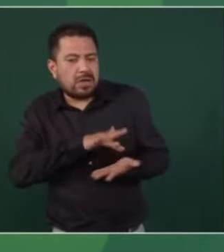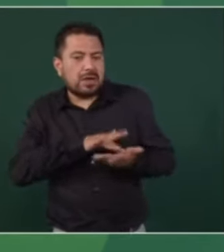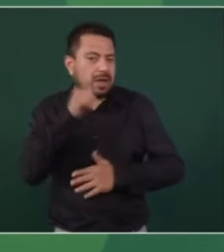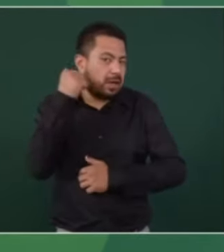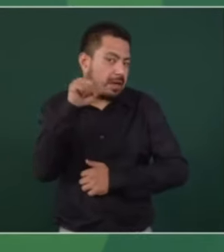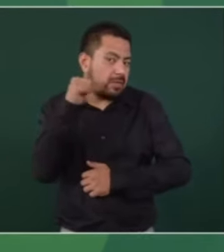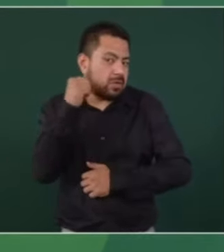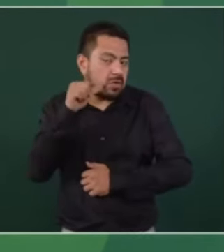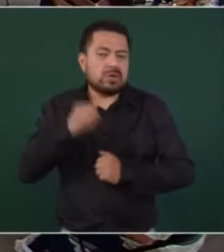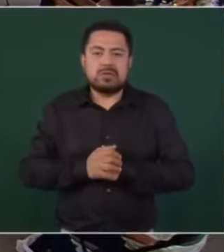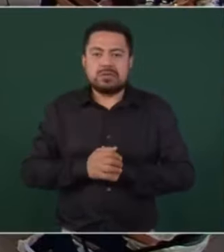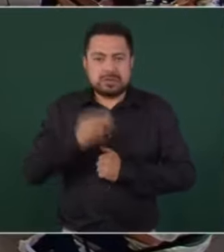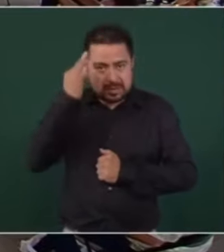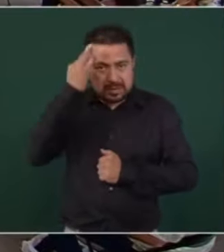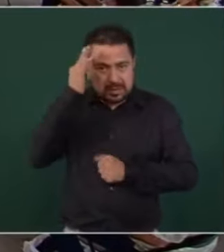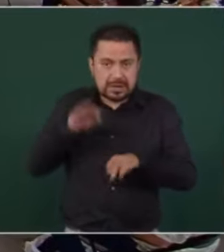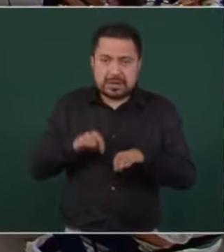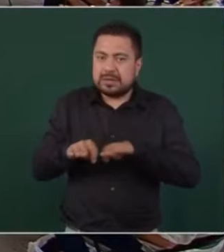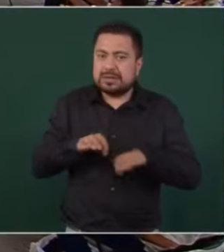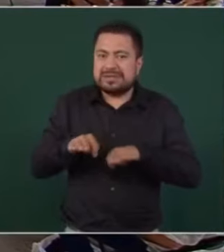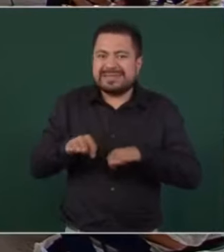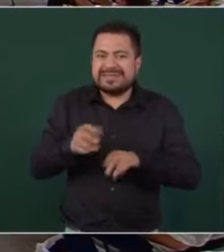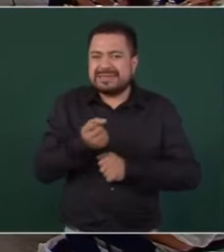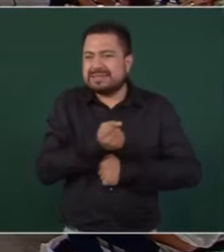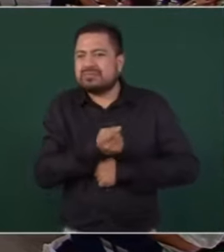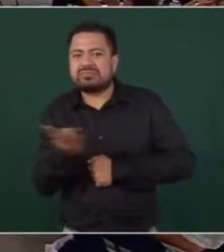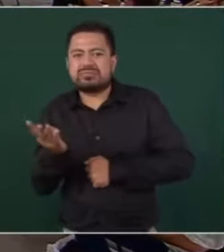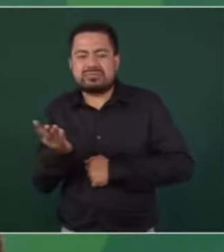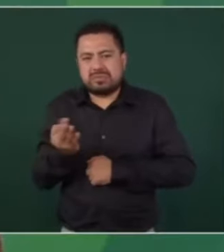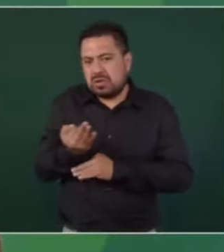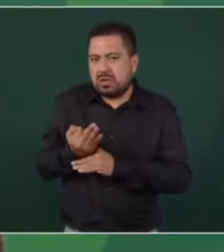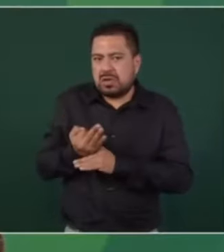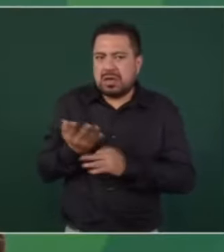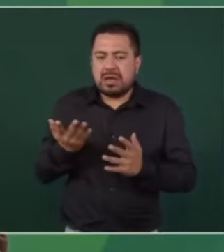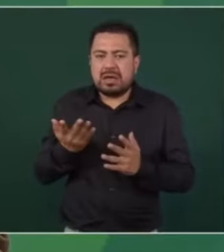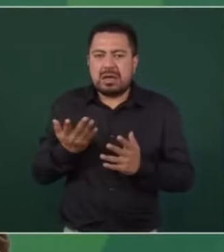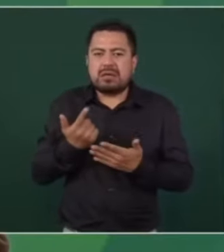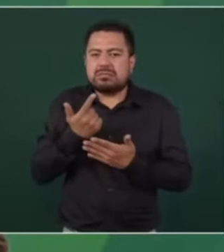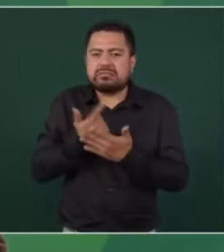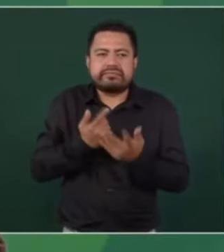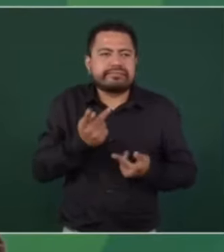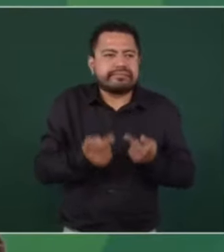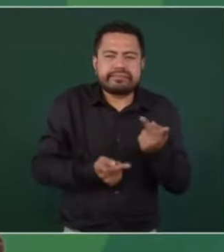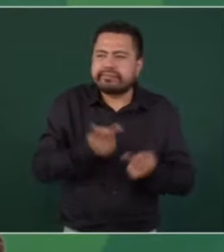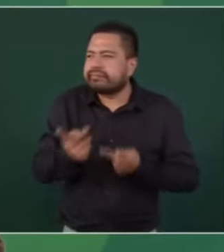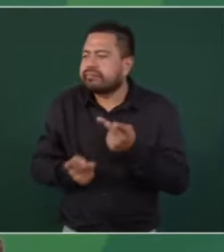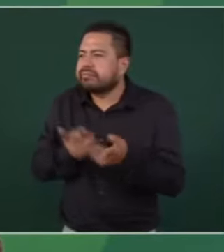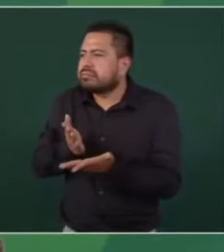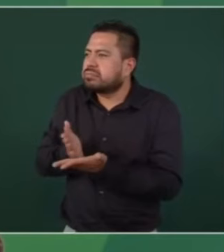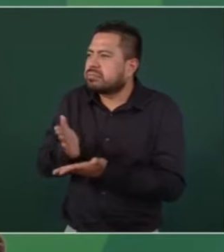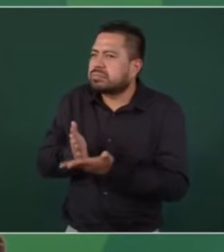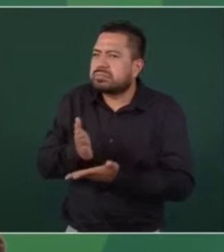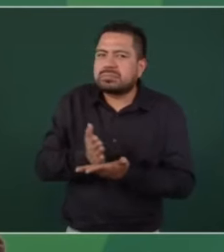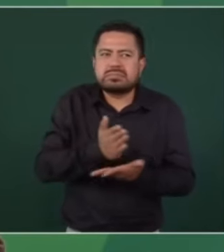Hay unos servidores de la nación, los que han hecho los censos casa por